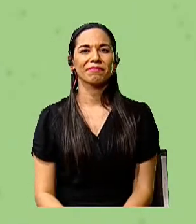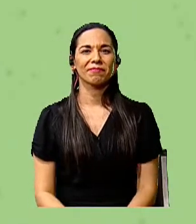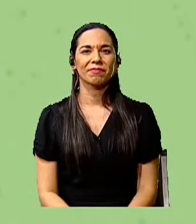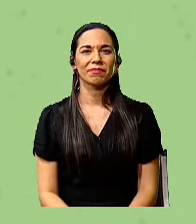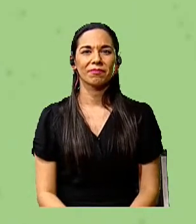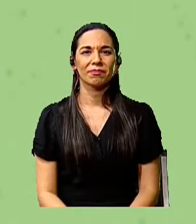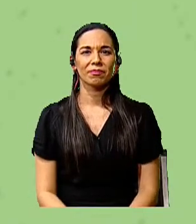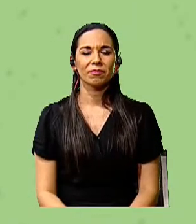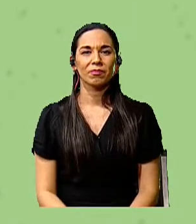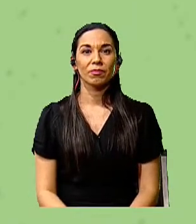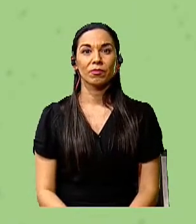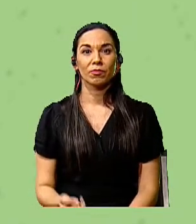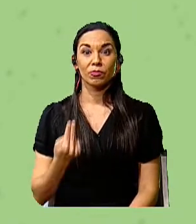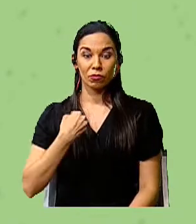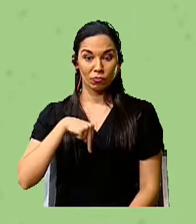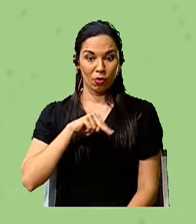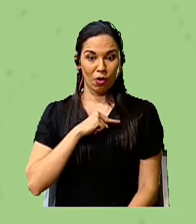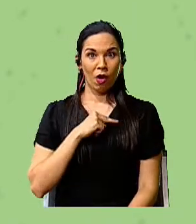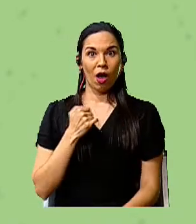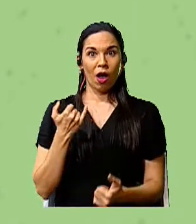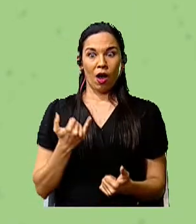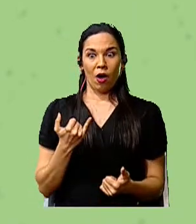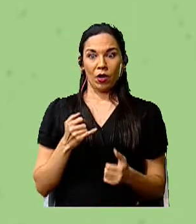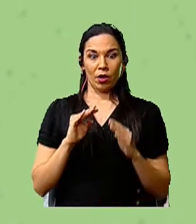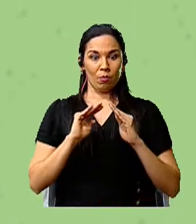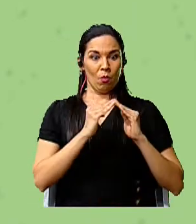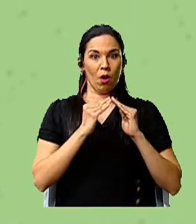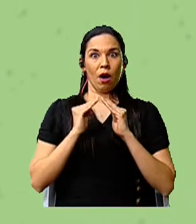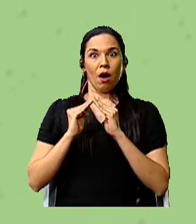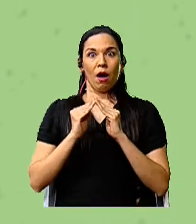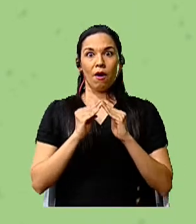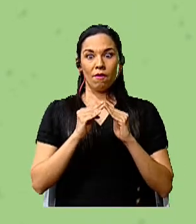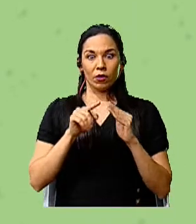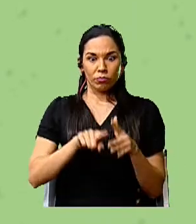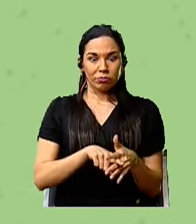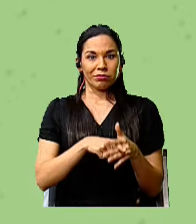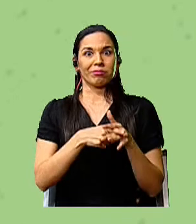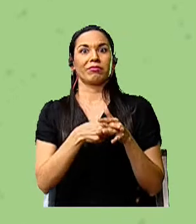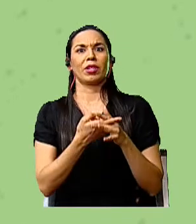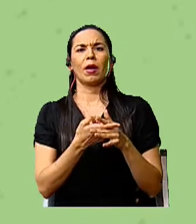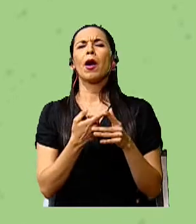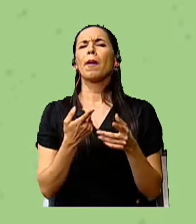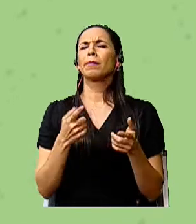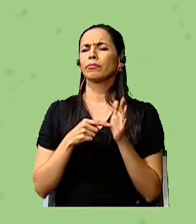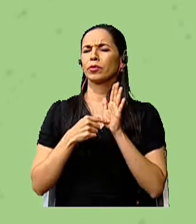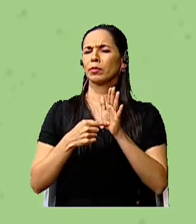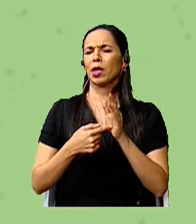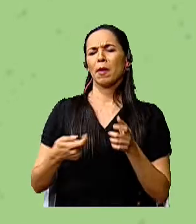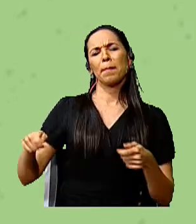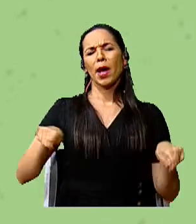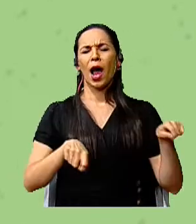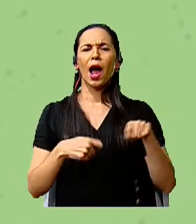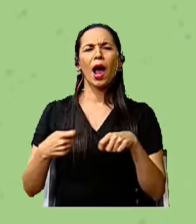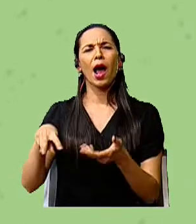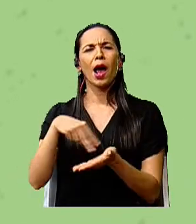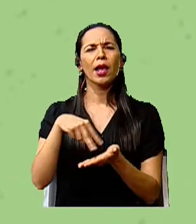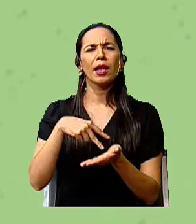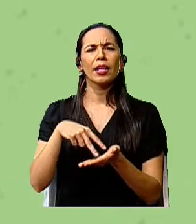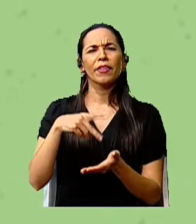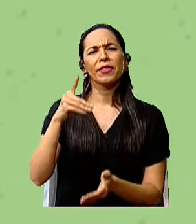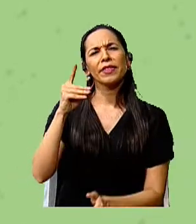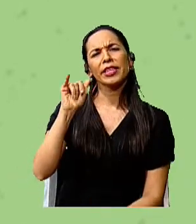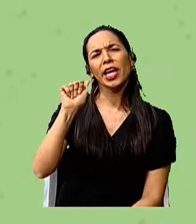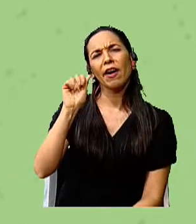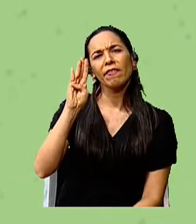Nuestros pueblos originarios se hacen presente con el baile de los diablitos que realizan cada